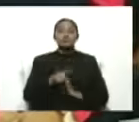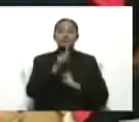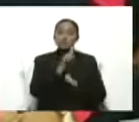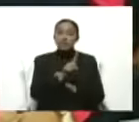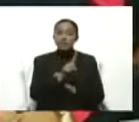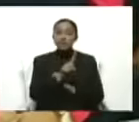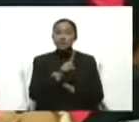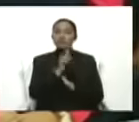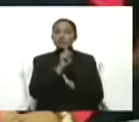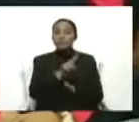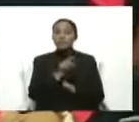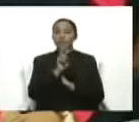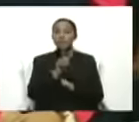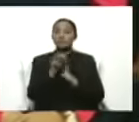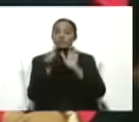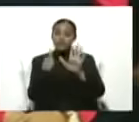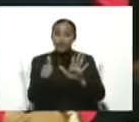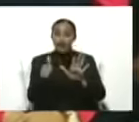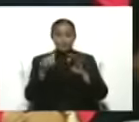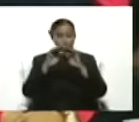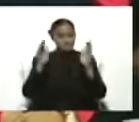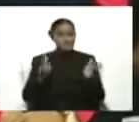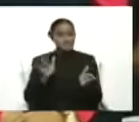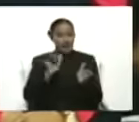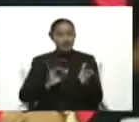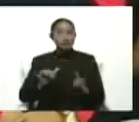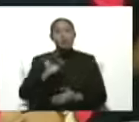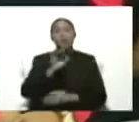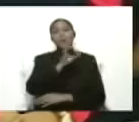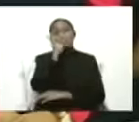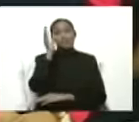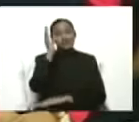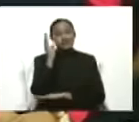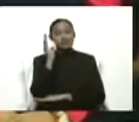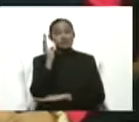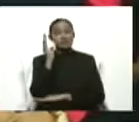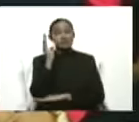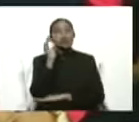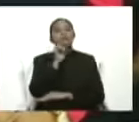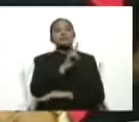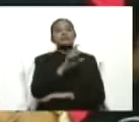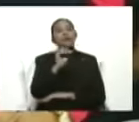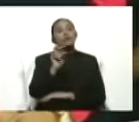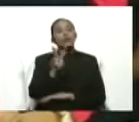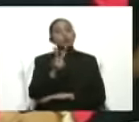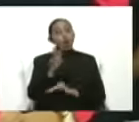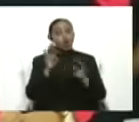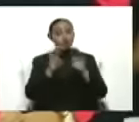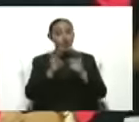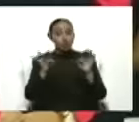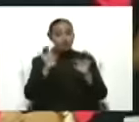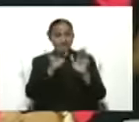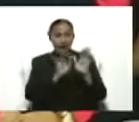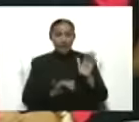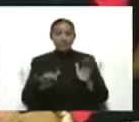126 máquinas, Lara 102 máquinas, Mérida